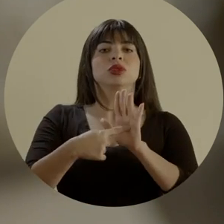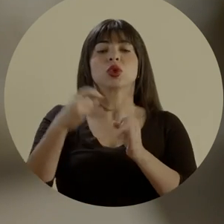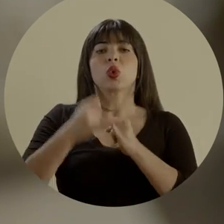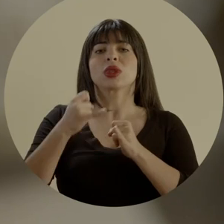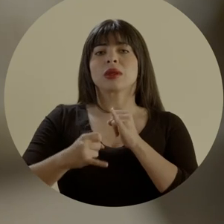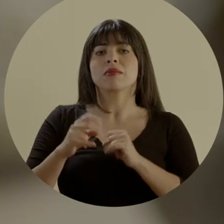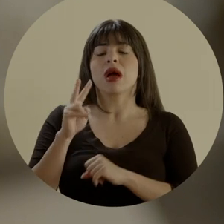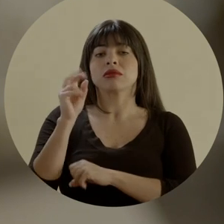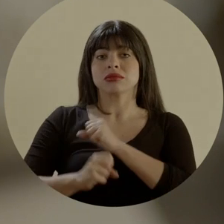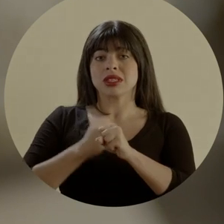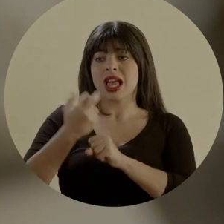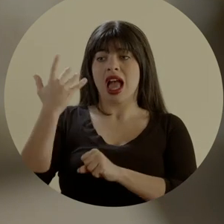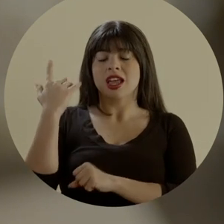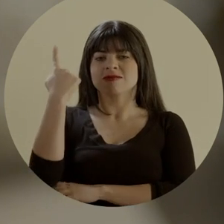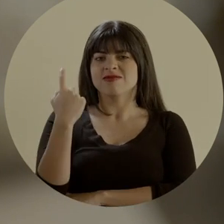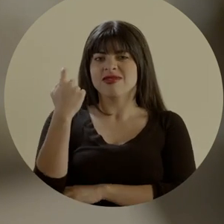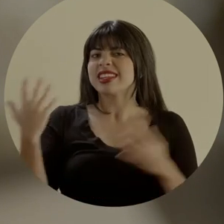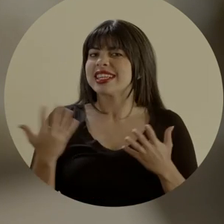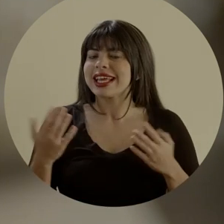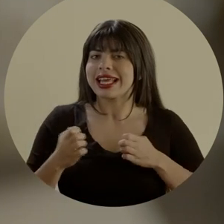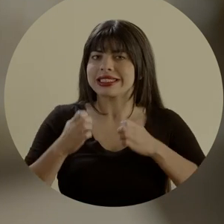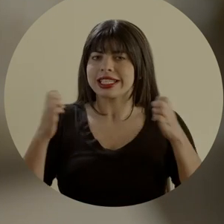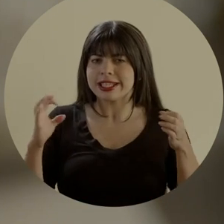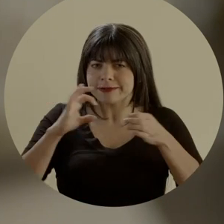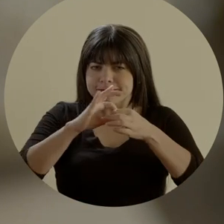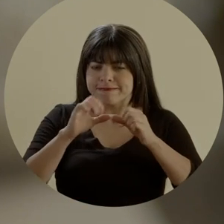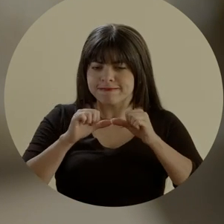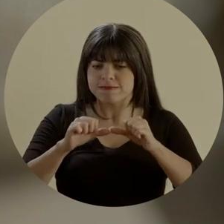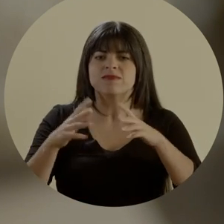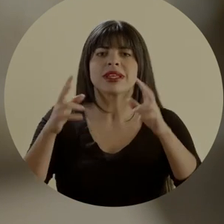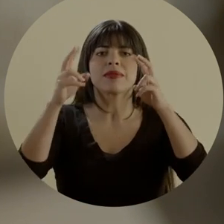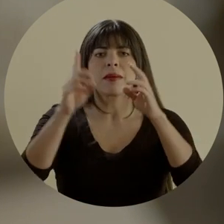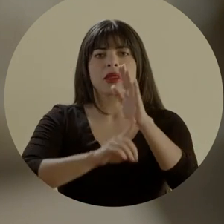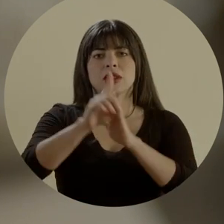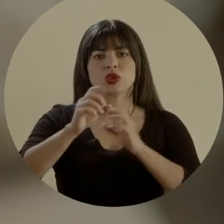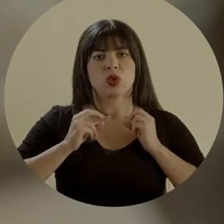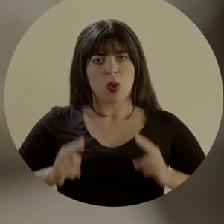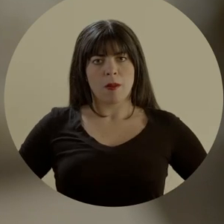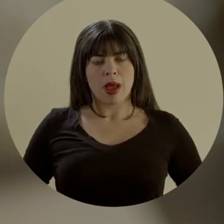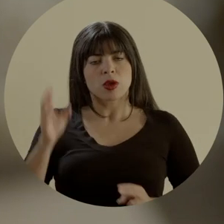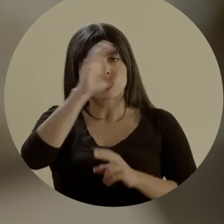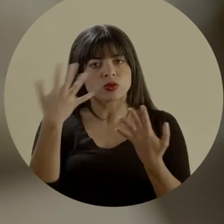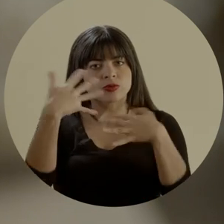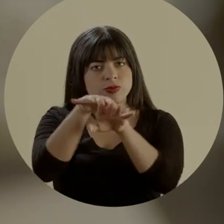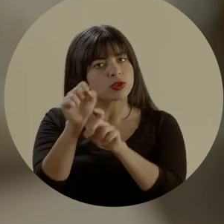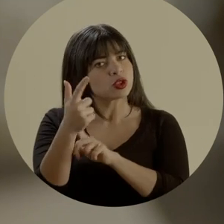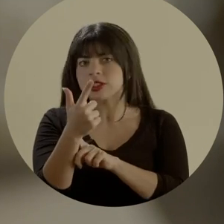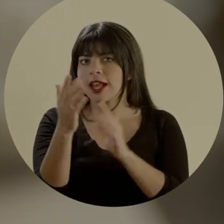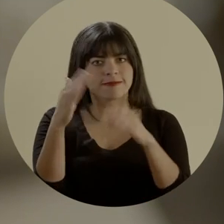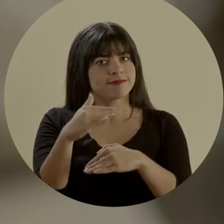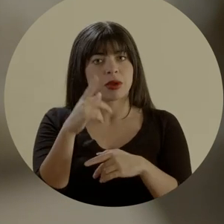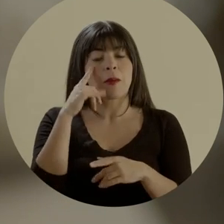los datos demuestran que en las últimas dos décadas Costa Rica carece de una estrategia articulada y sostenida en materia de desarrollo